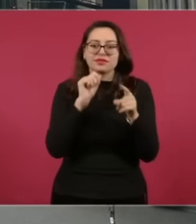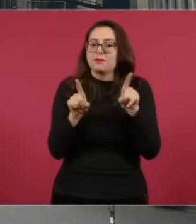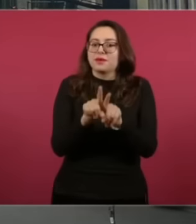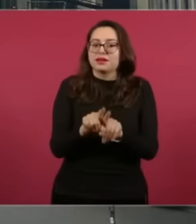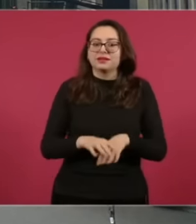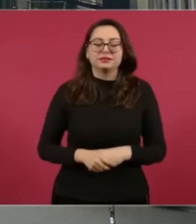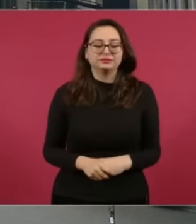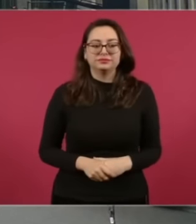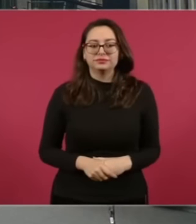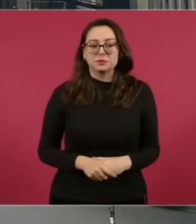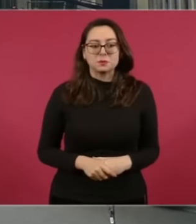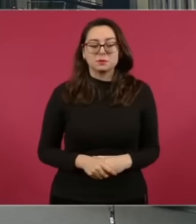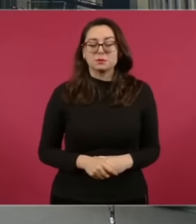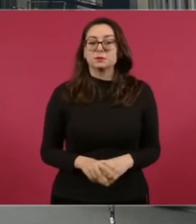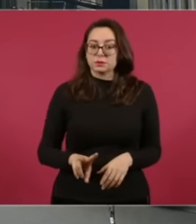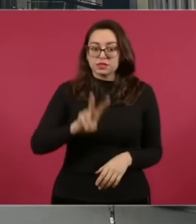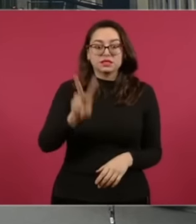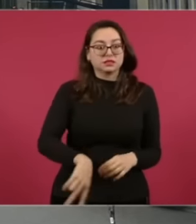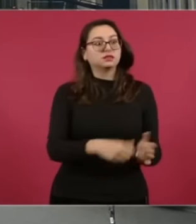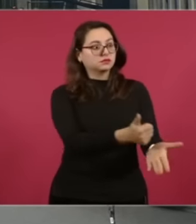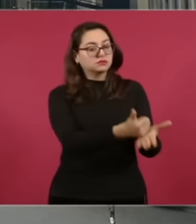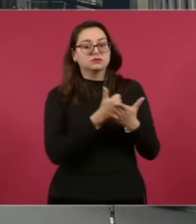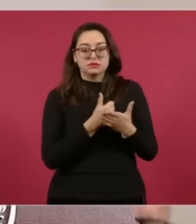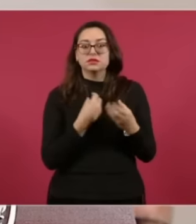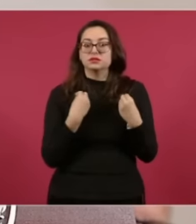Pero Si Ayuda Mucho